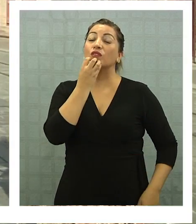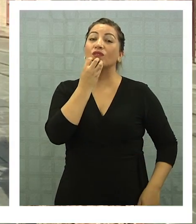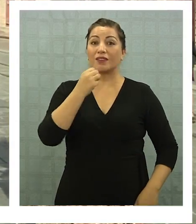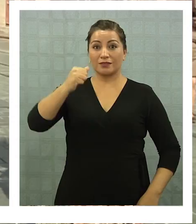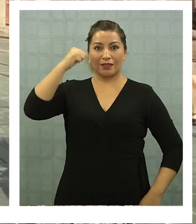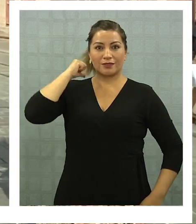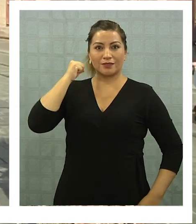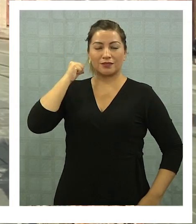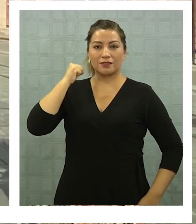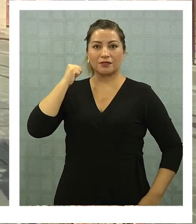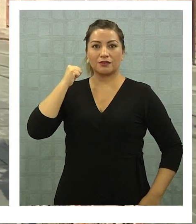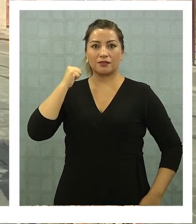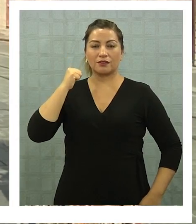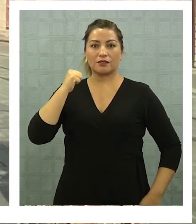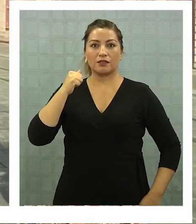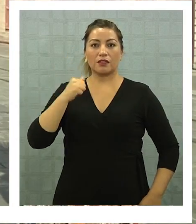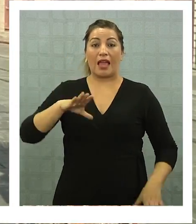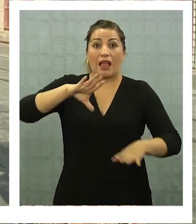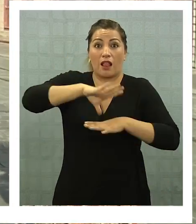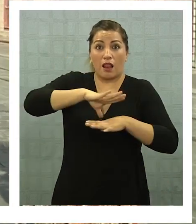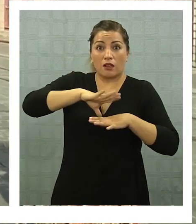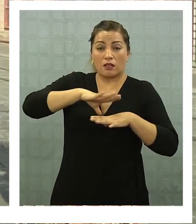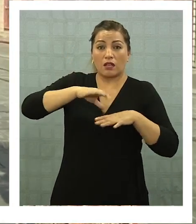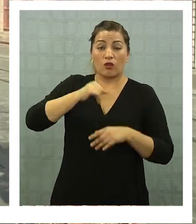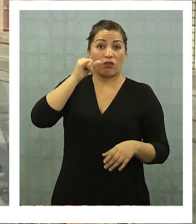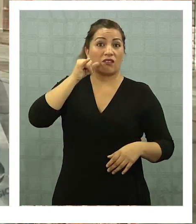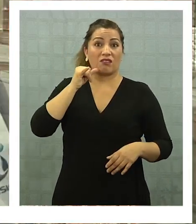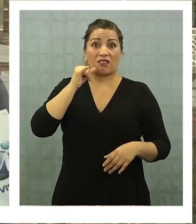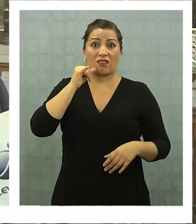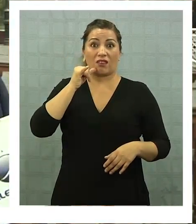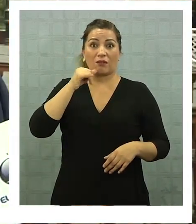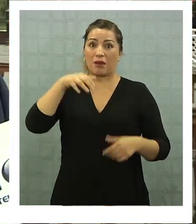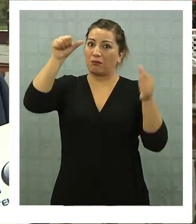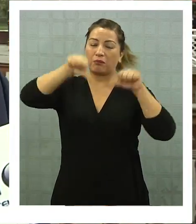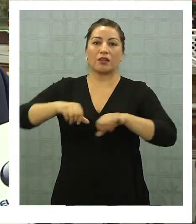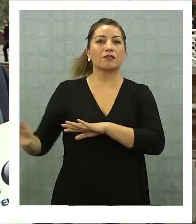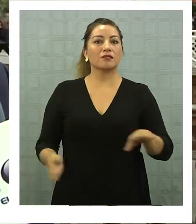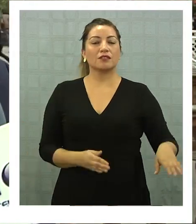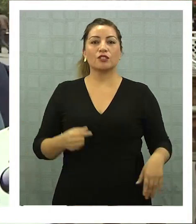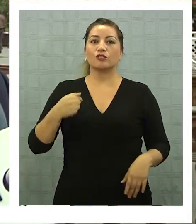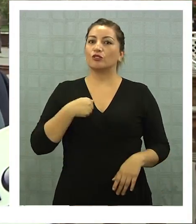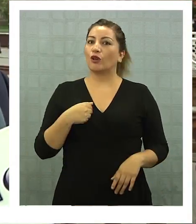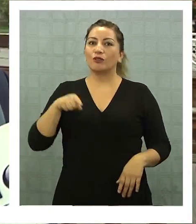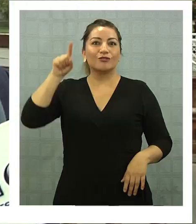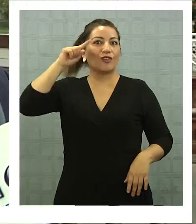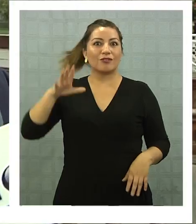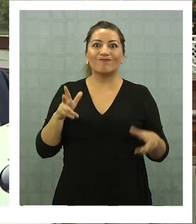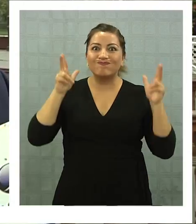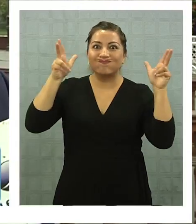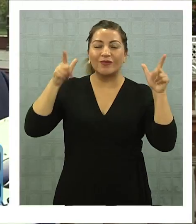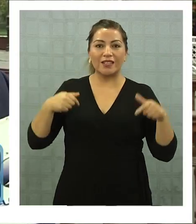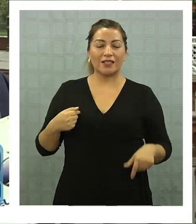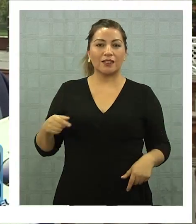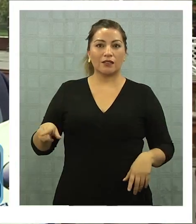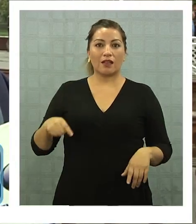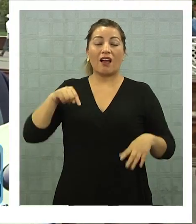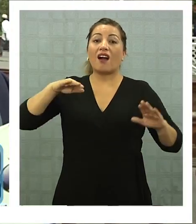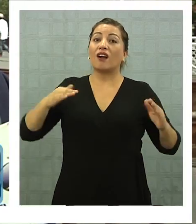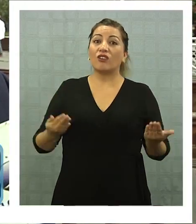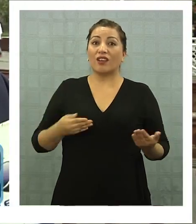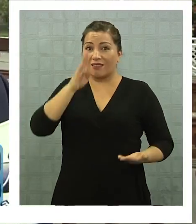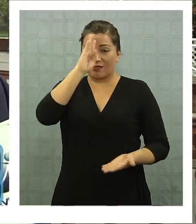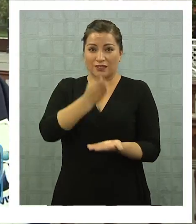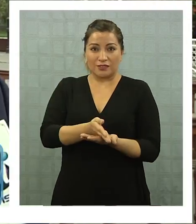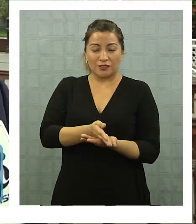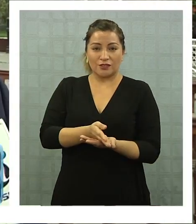igual ayer, yo creo que si no es por el arquero, Iquique pasa a su sobra. Yo soy hincha fanático, tú lo sabes, pero a esta hora de tomar